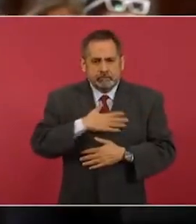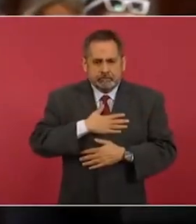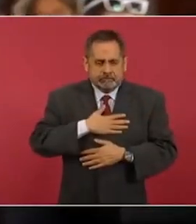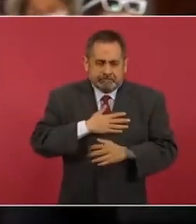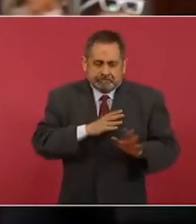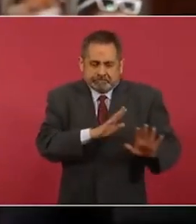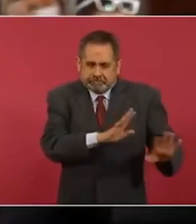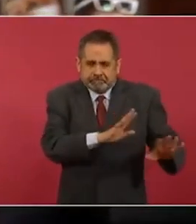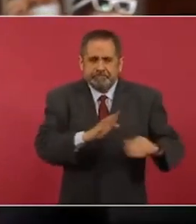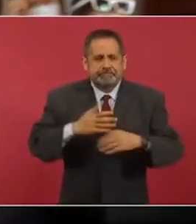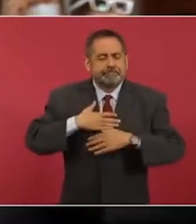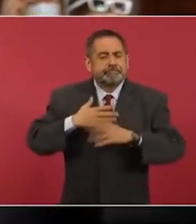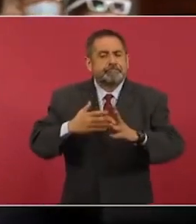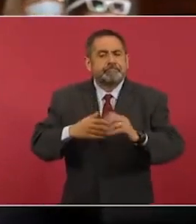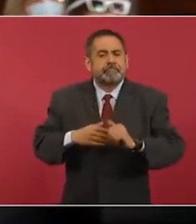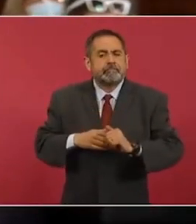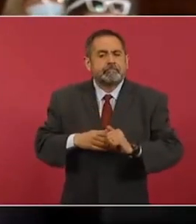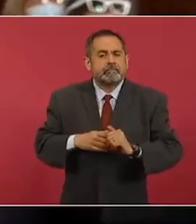poquito igual.